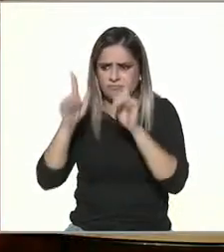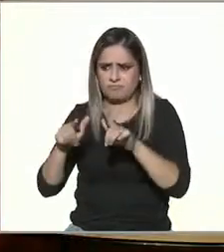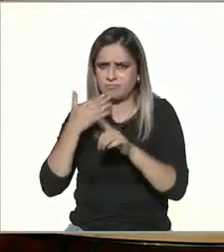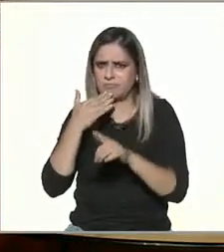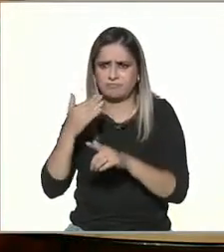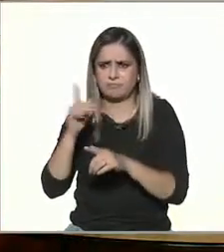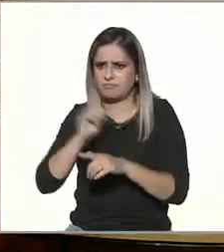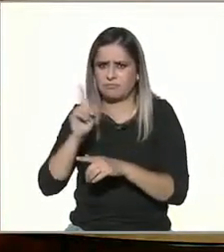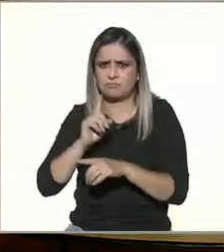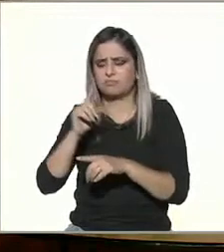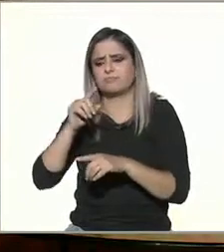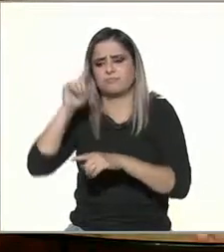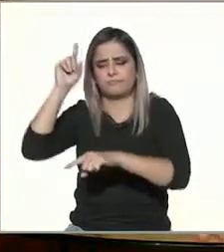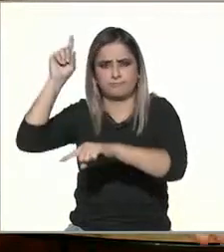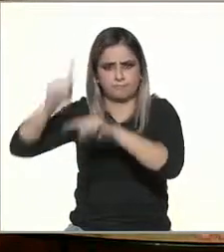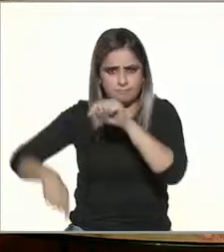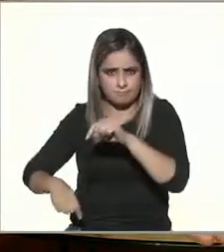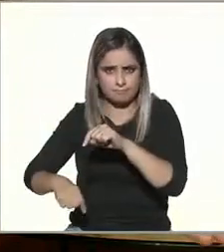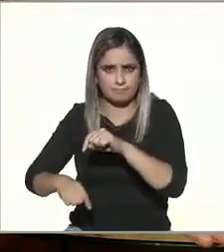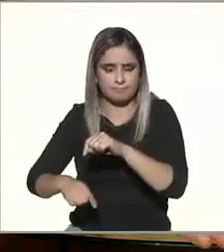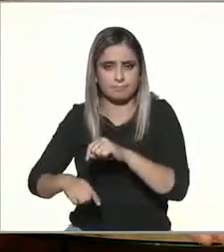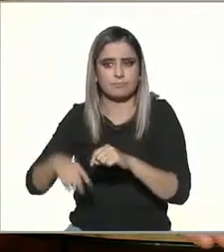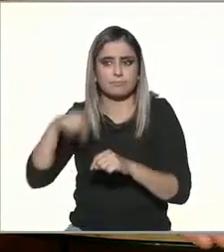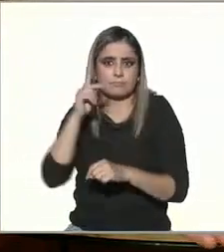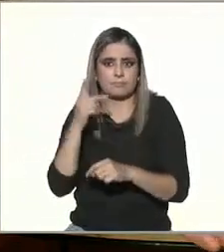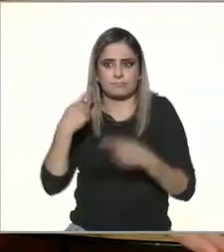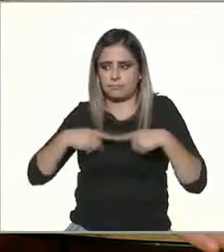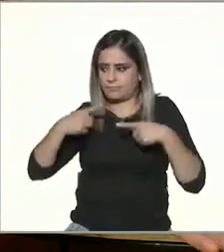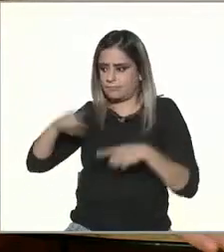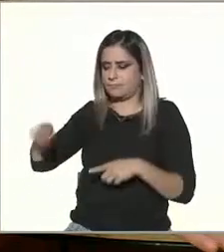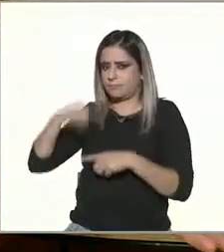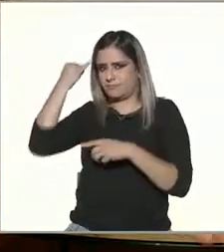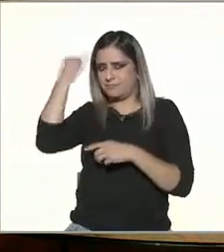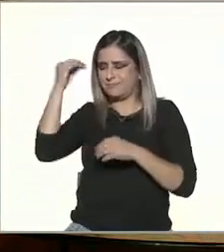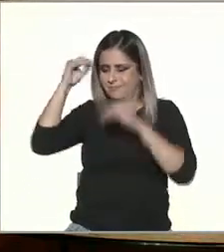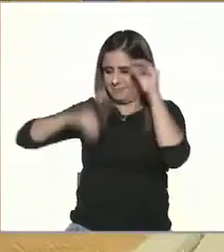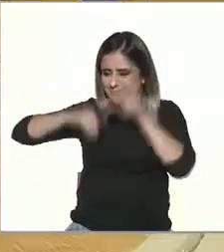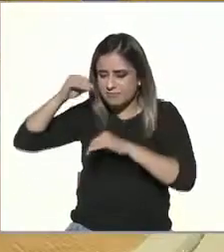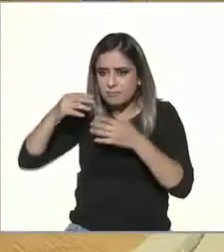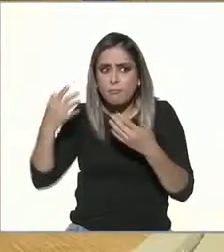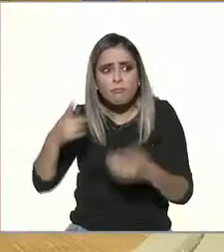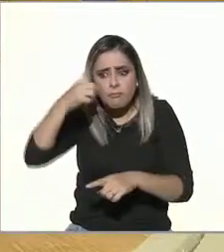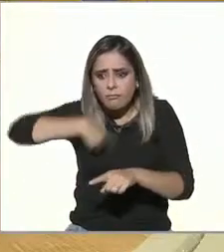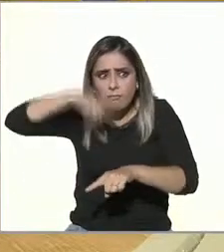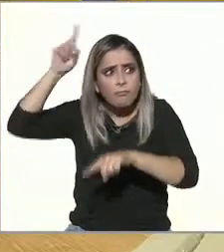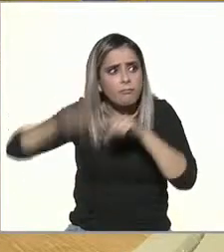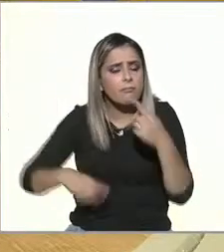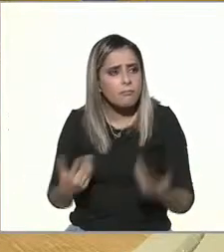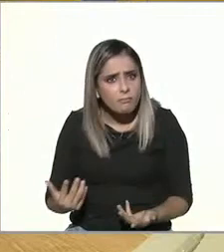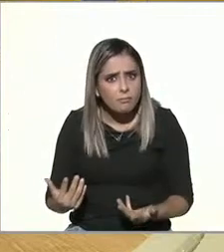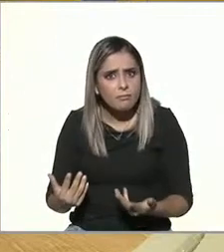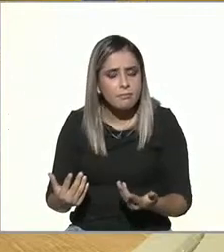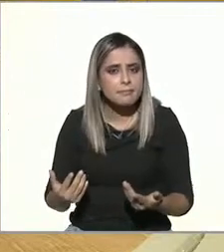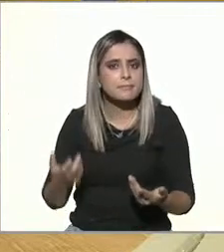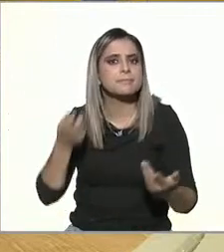impacta para nuestros jóvenes emprendedores es bueno para ellos no es bueno para ellos muchas legislaciones también vimos es como las grandes